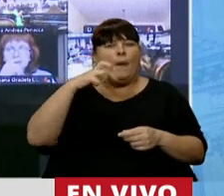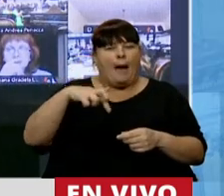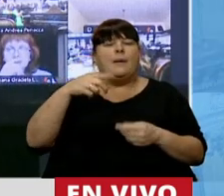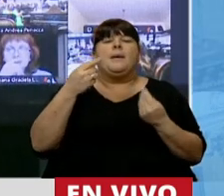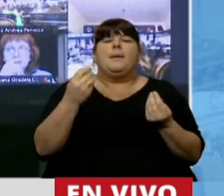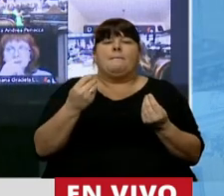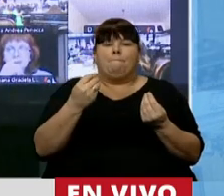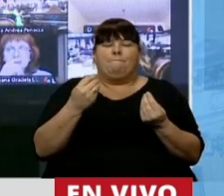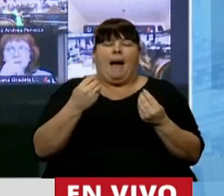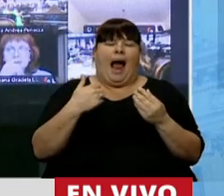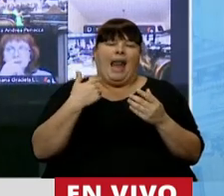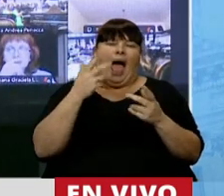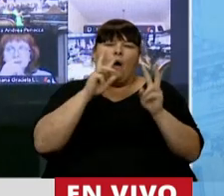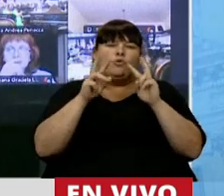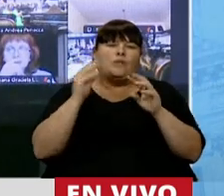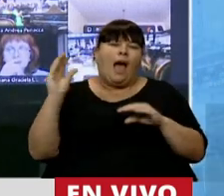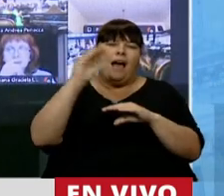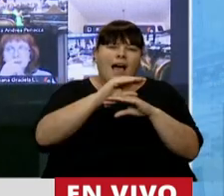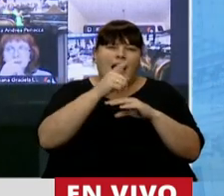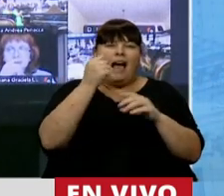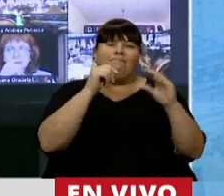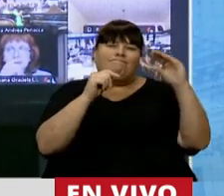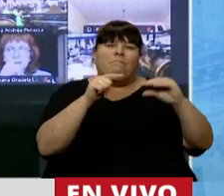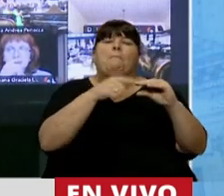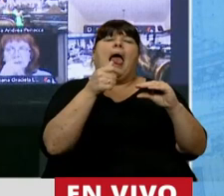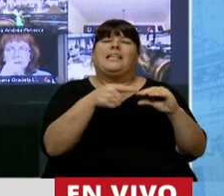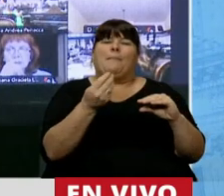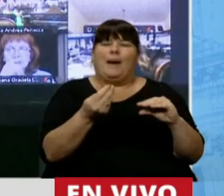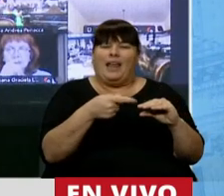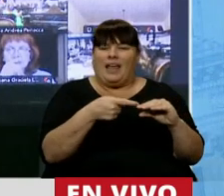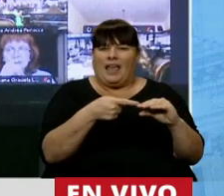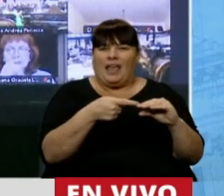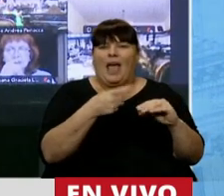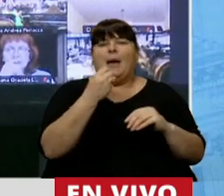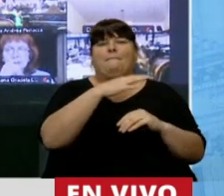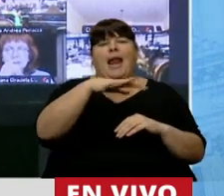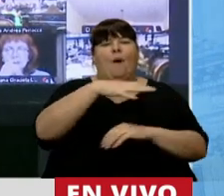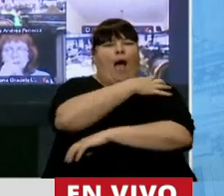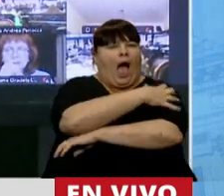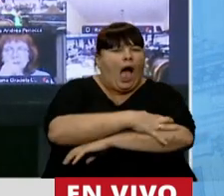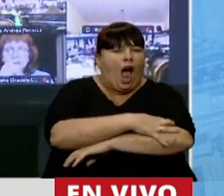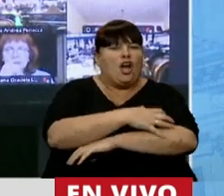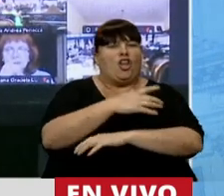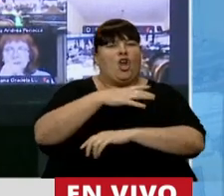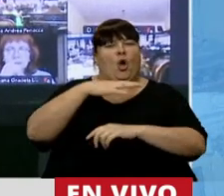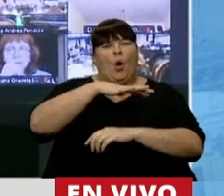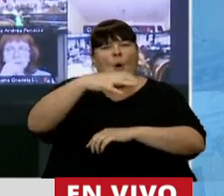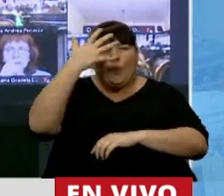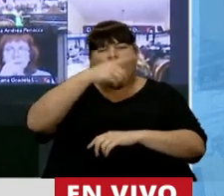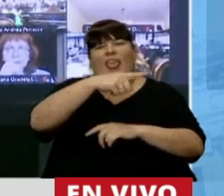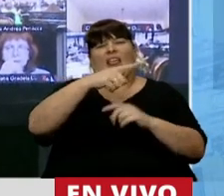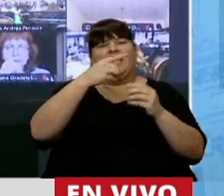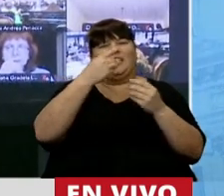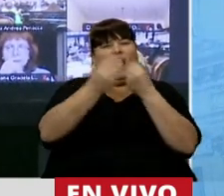para engrosar un poquito más el fondo que está destinado a los barrios populares, a las villas, a los